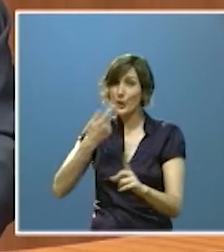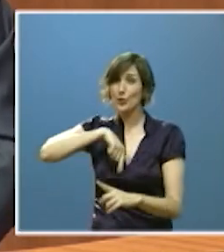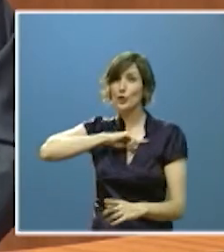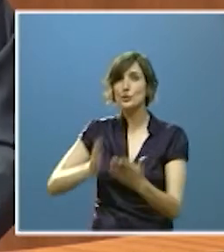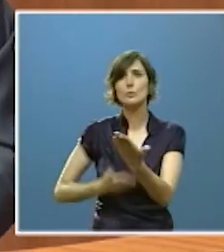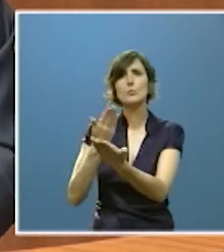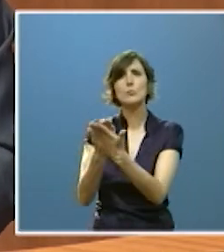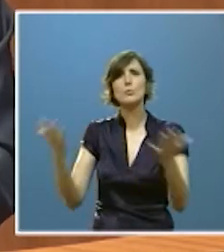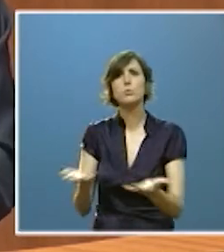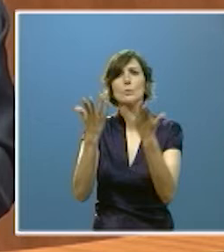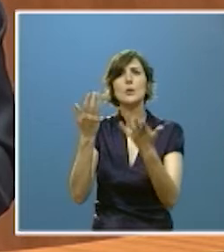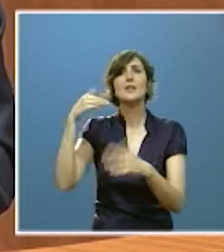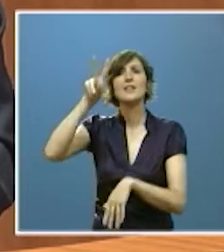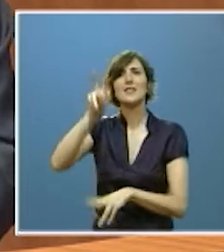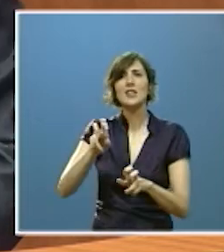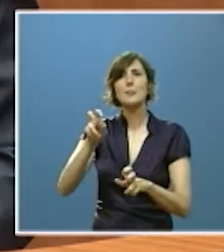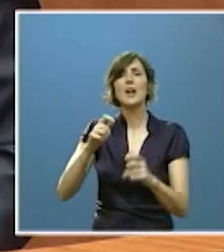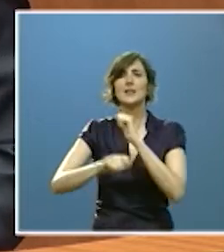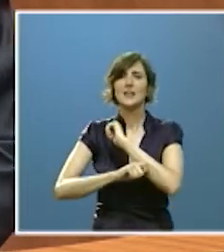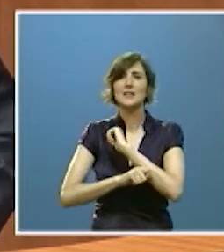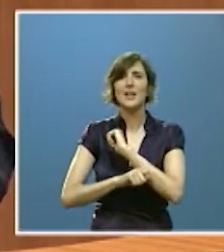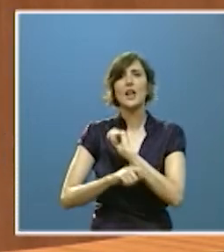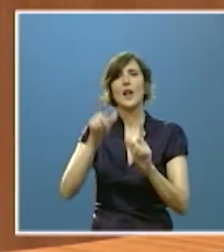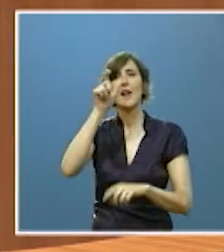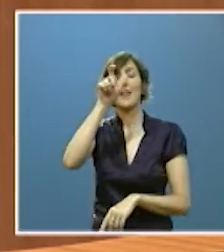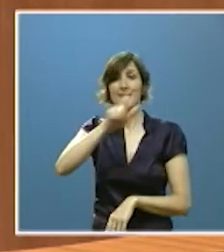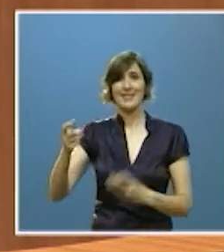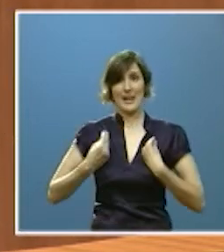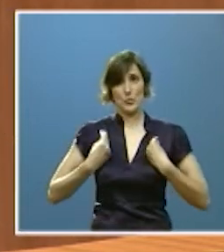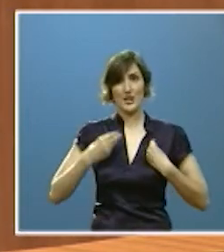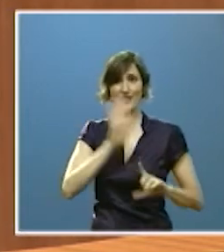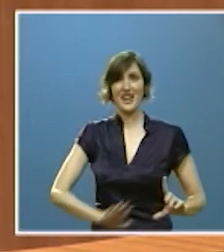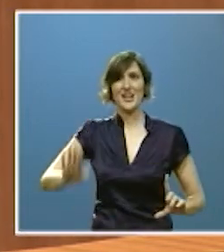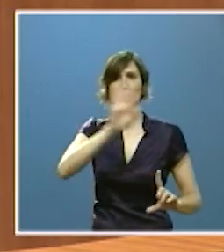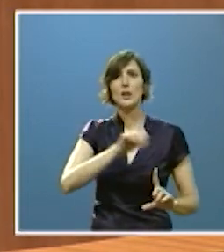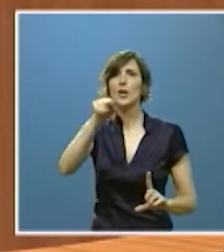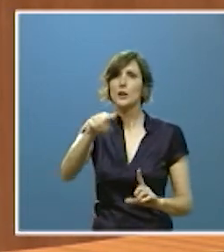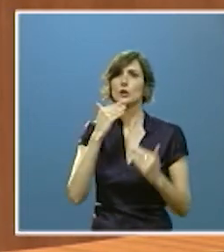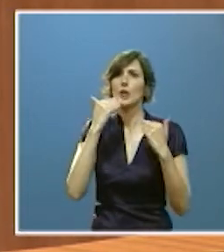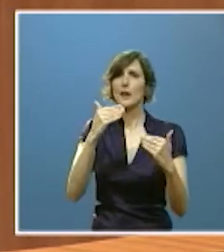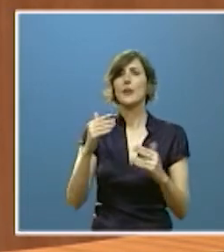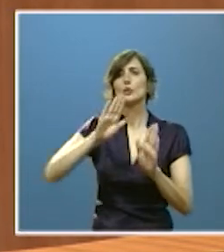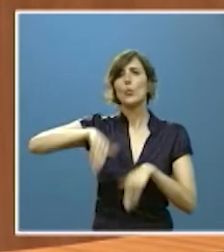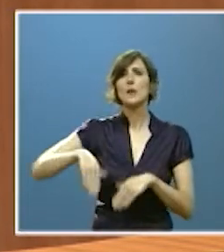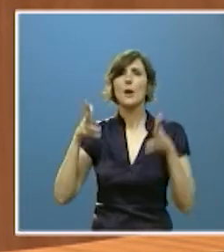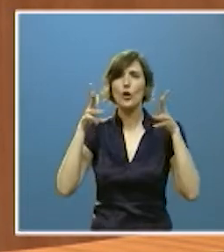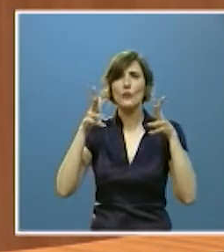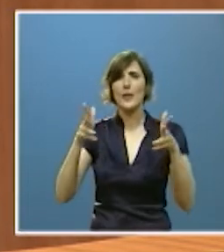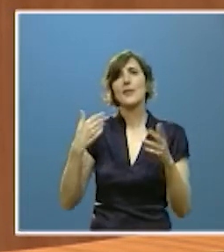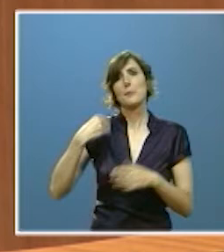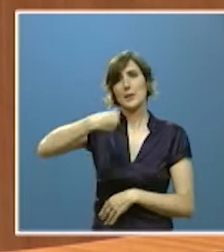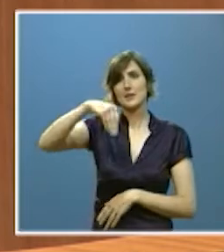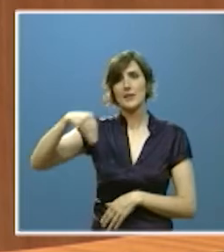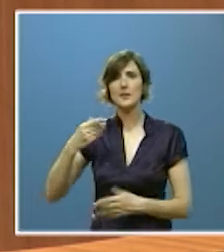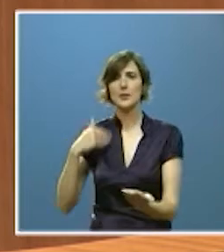estrategia demográfica nacional que conseguimos incluir en los acuerdos de la última conferencia de presidentes lo que supuso en España el